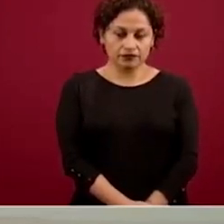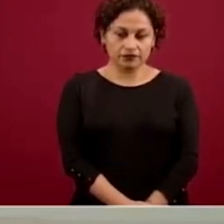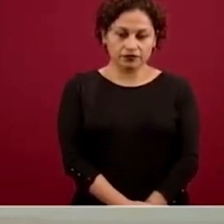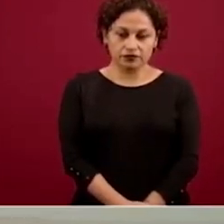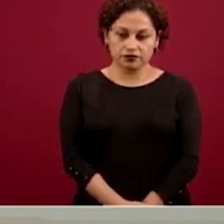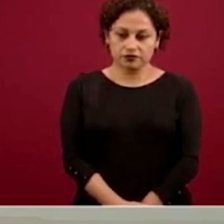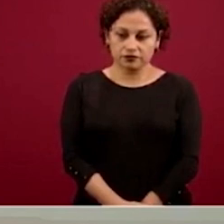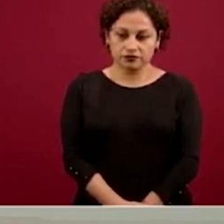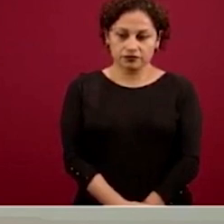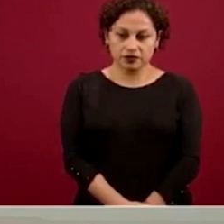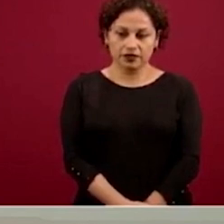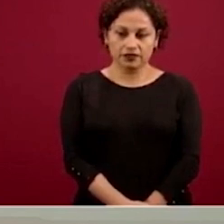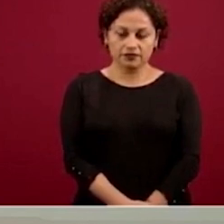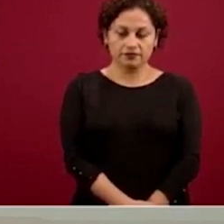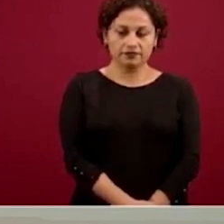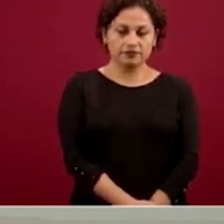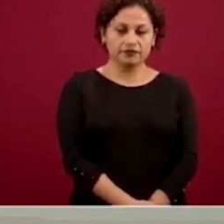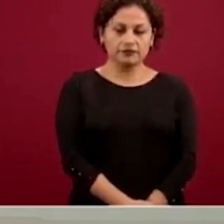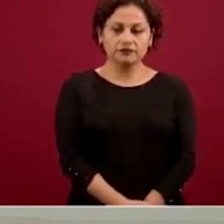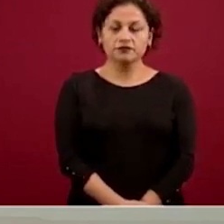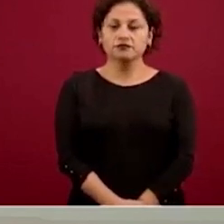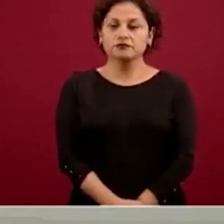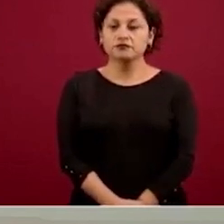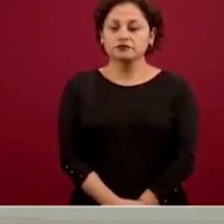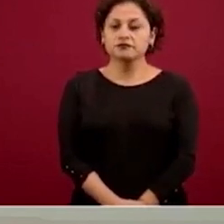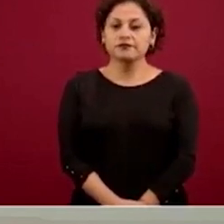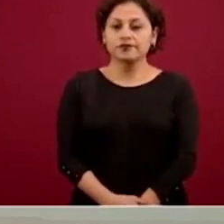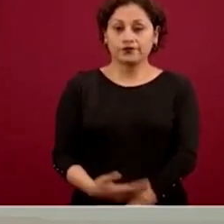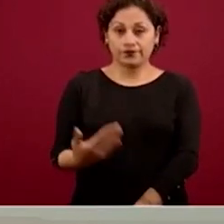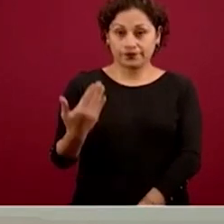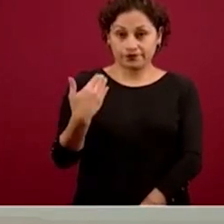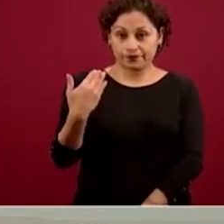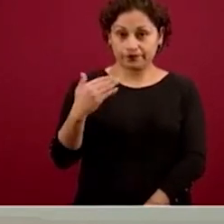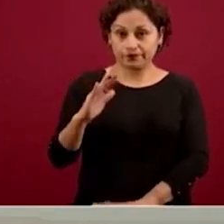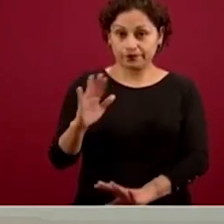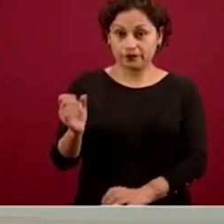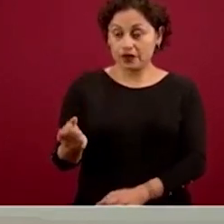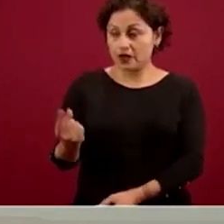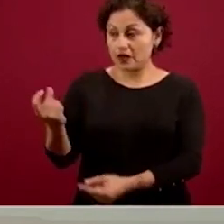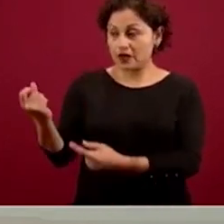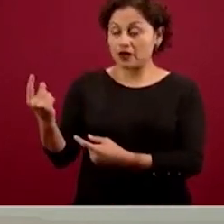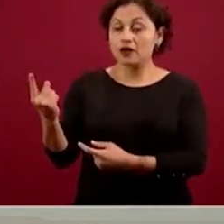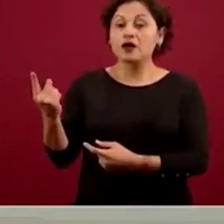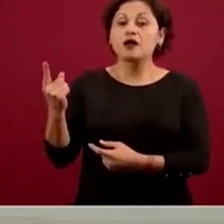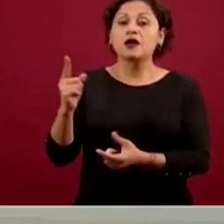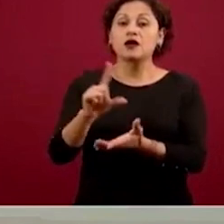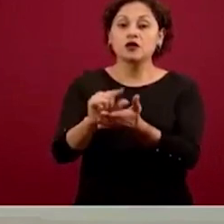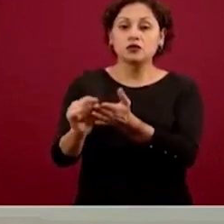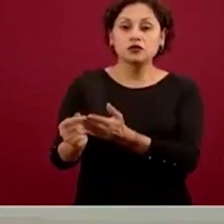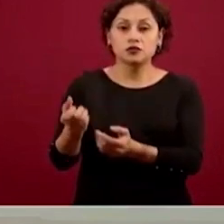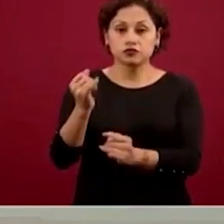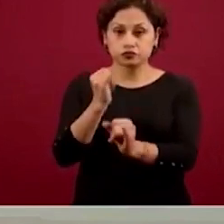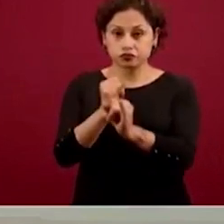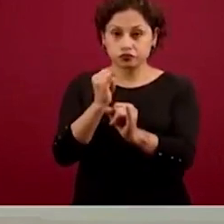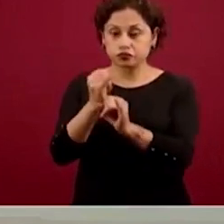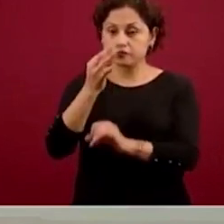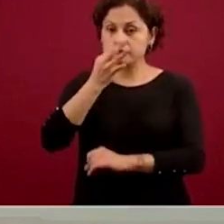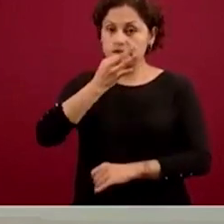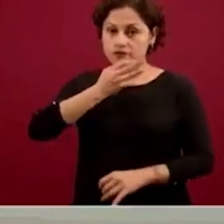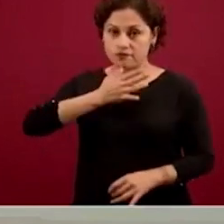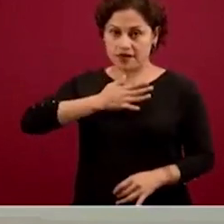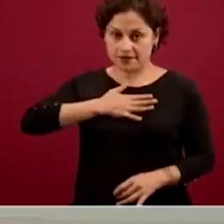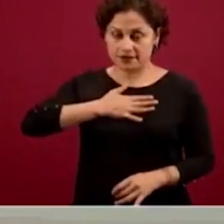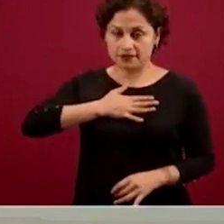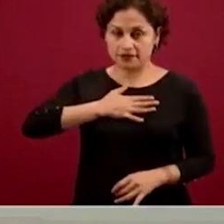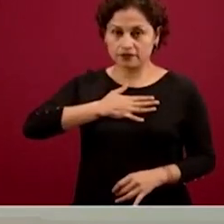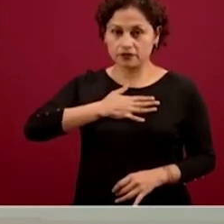las personas. Me reportaron directamente en redes sociales sobre un video en